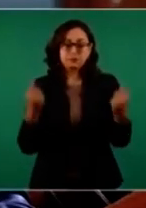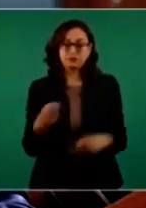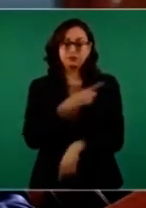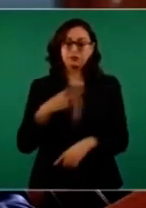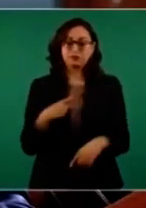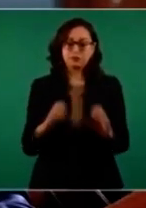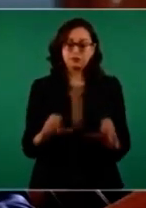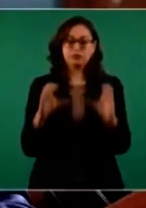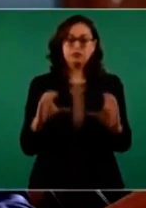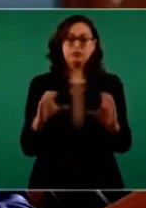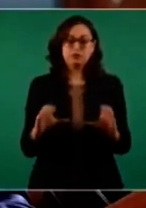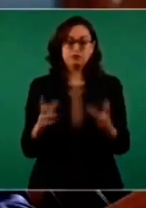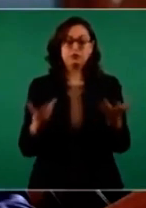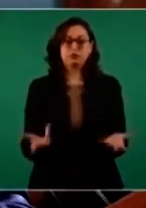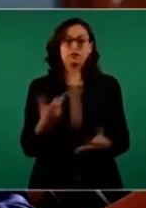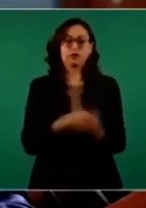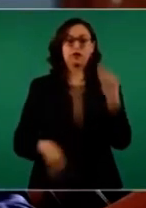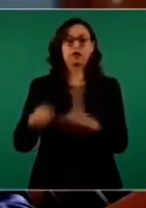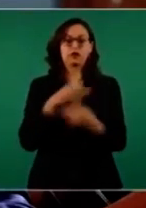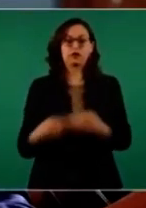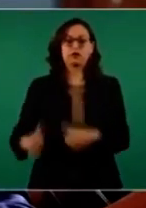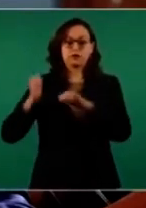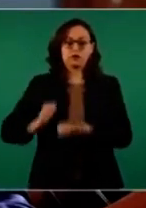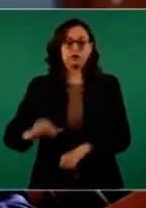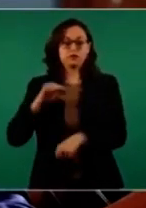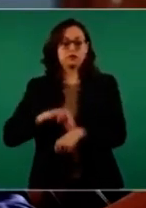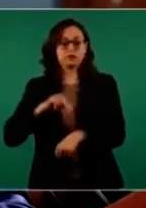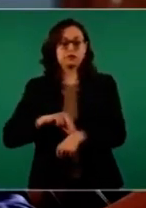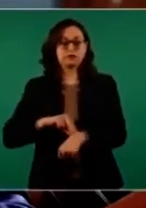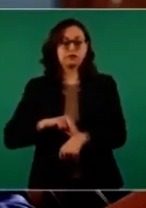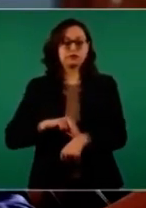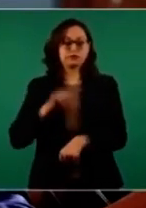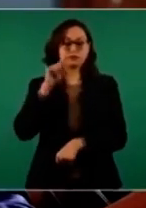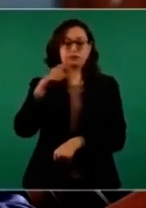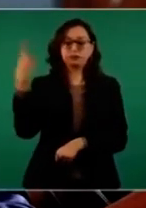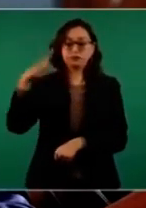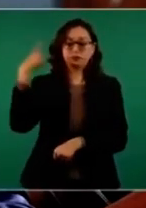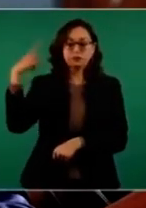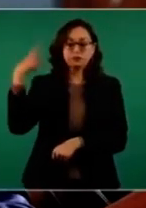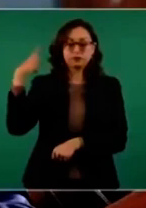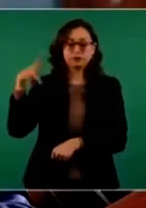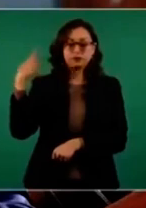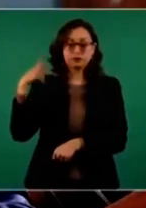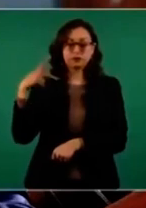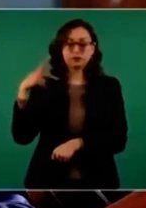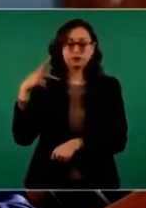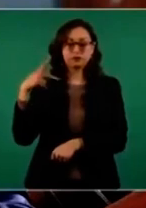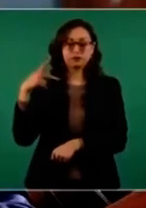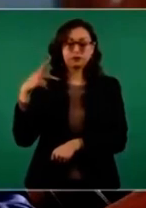niños. Que todos los médicos de Puebla, de manera